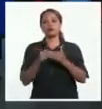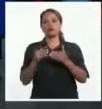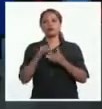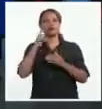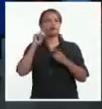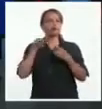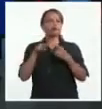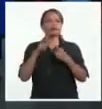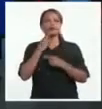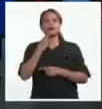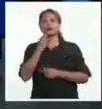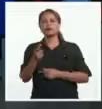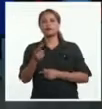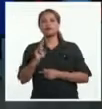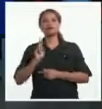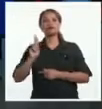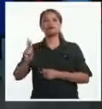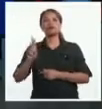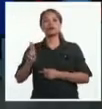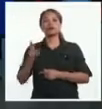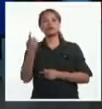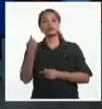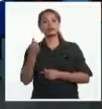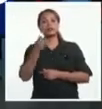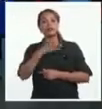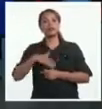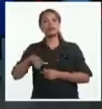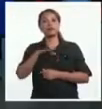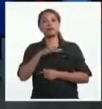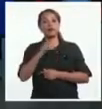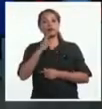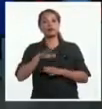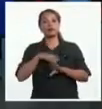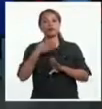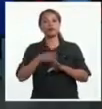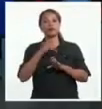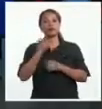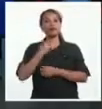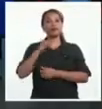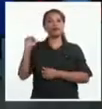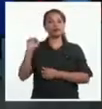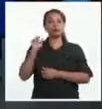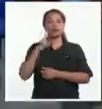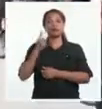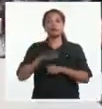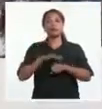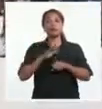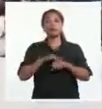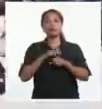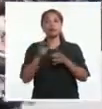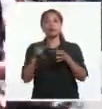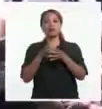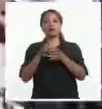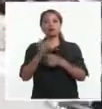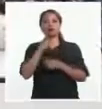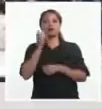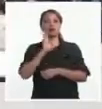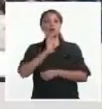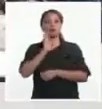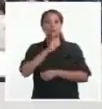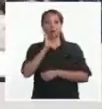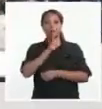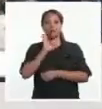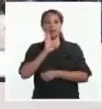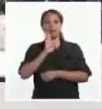dar respuesta urgente a las necesidades humanitarias del país caribeño tras la ola de violencia causada por las pandillas. Con esta donación, la ONU